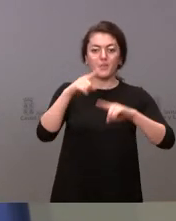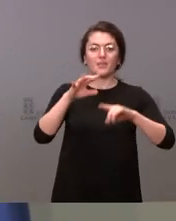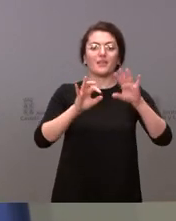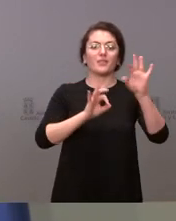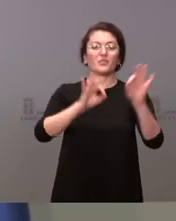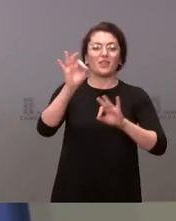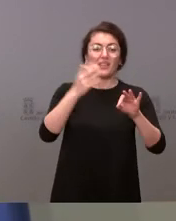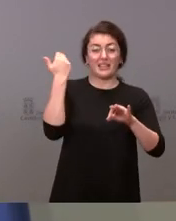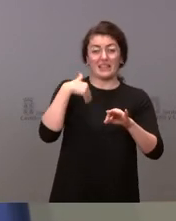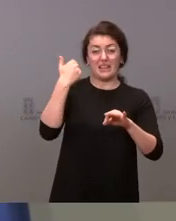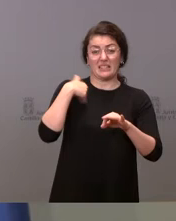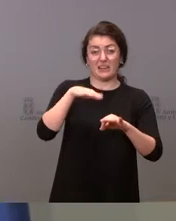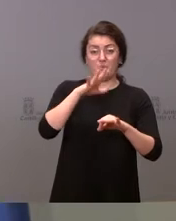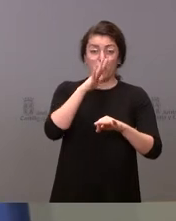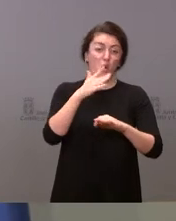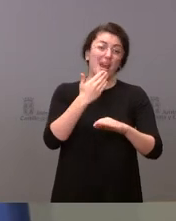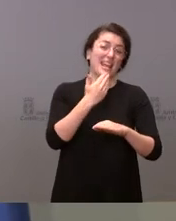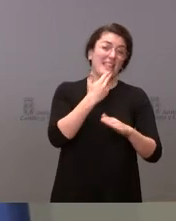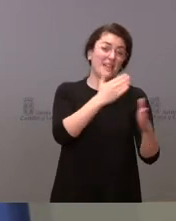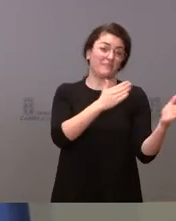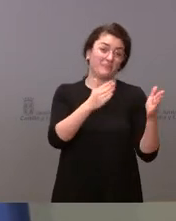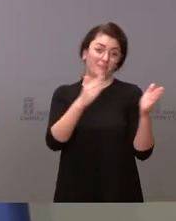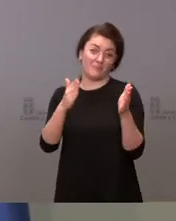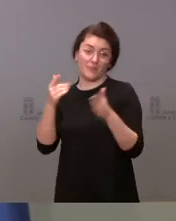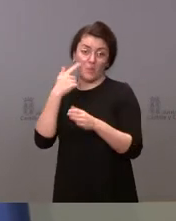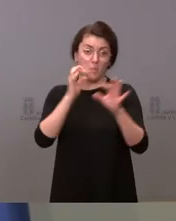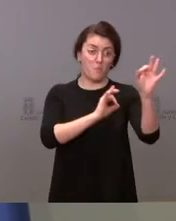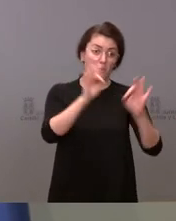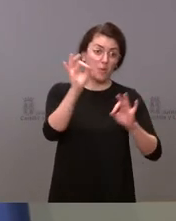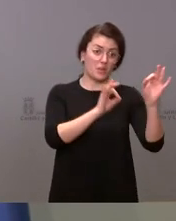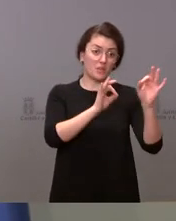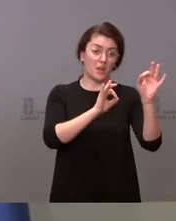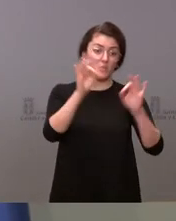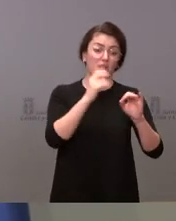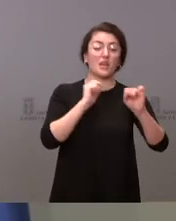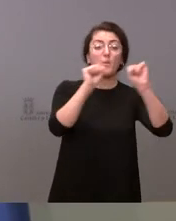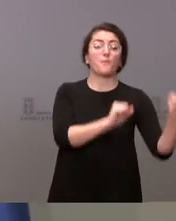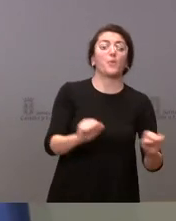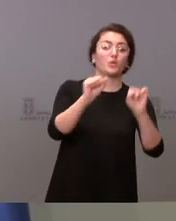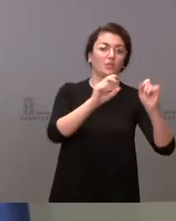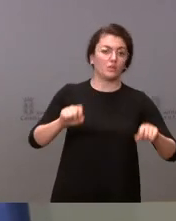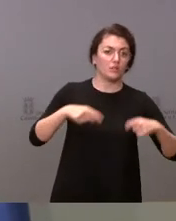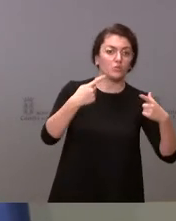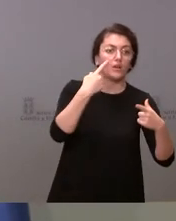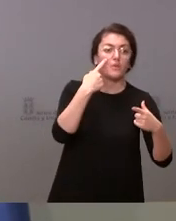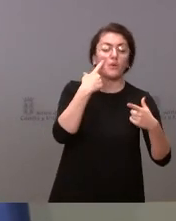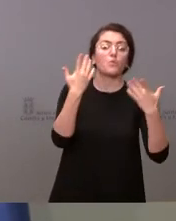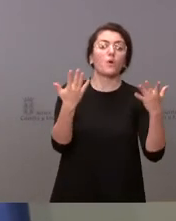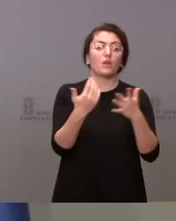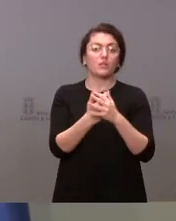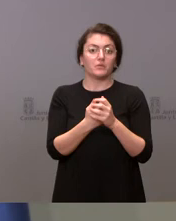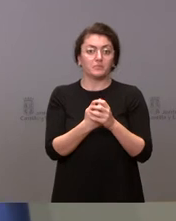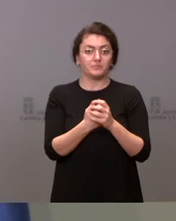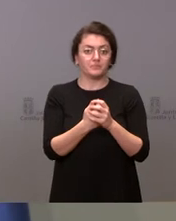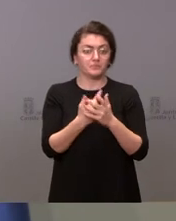por edades. Sabemos que hemos tenido unas tasas de seroprevalencia altas y que vamos a estar en los estudios,